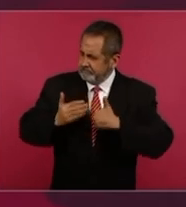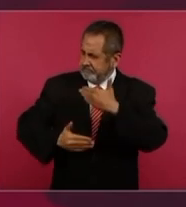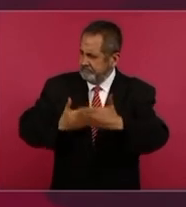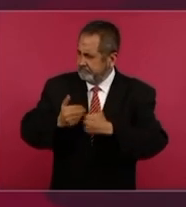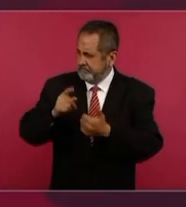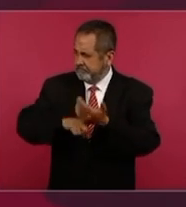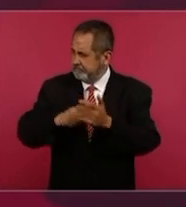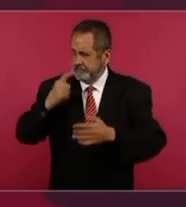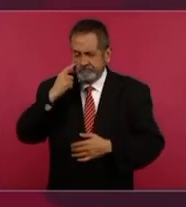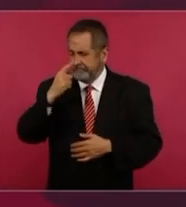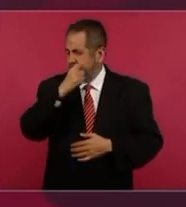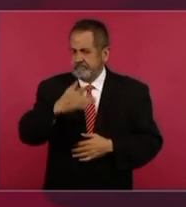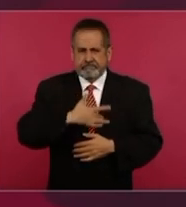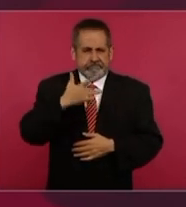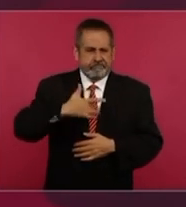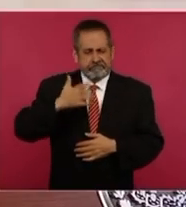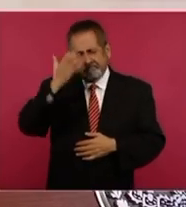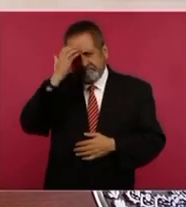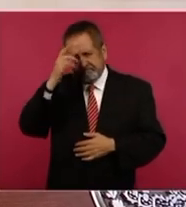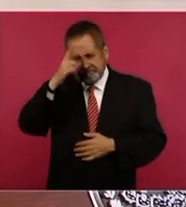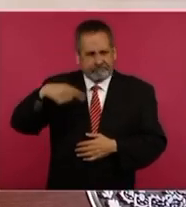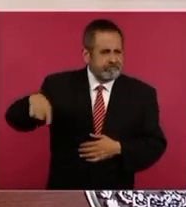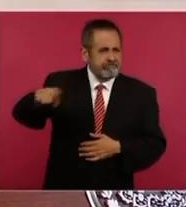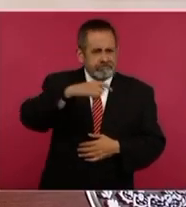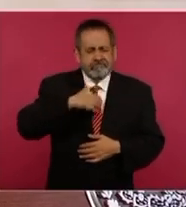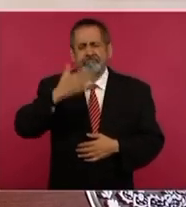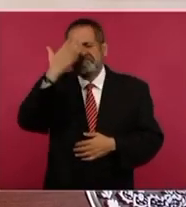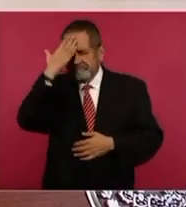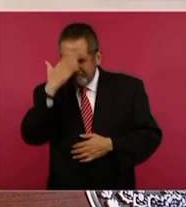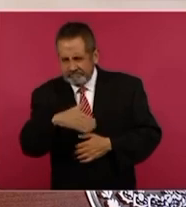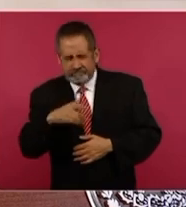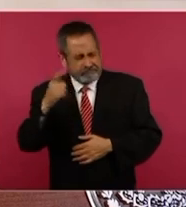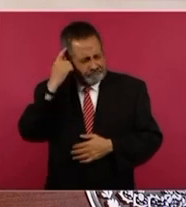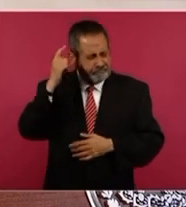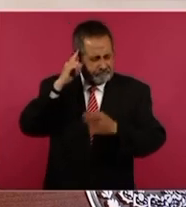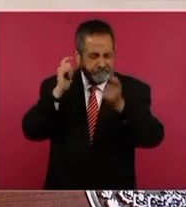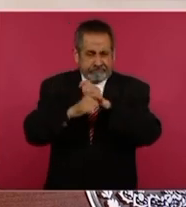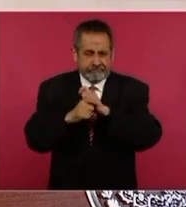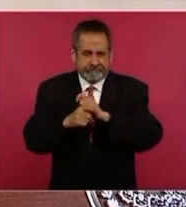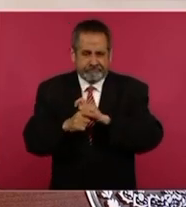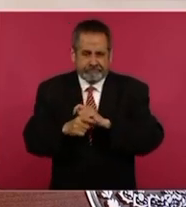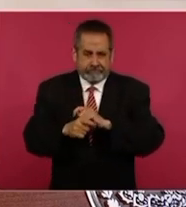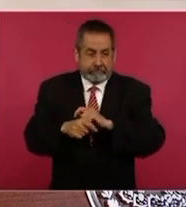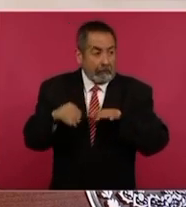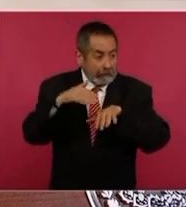toma de conciencia, con la revolución de las conciencias, ya es muy difícil